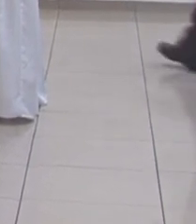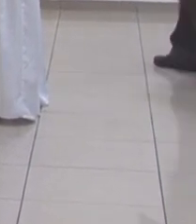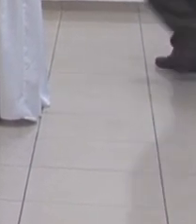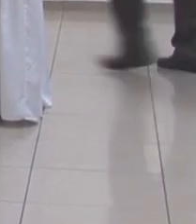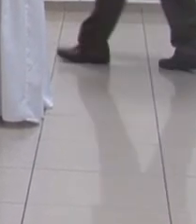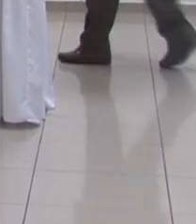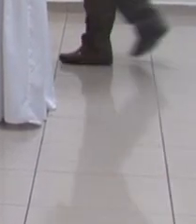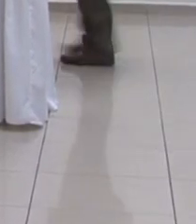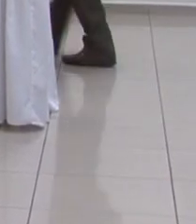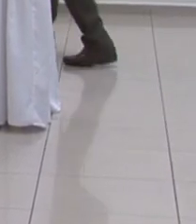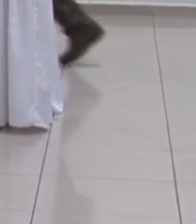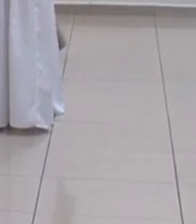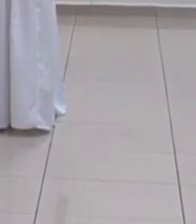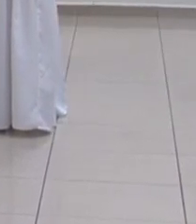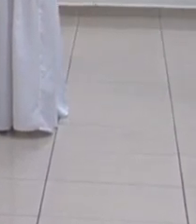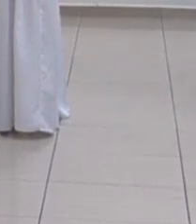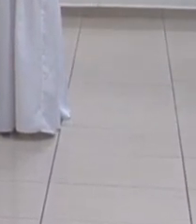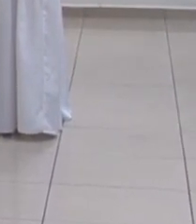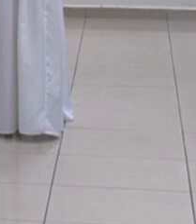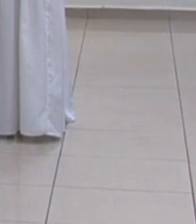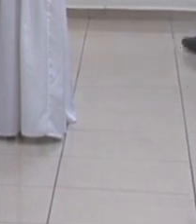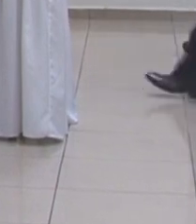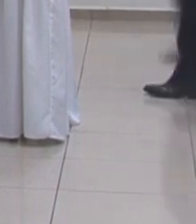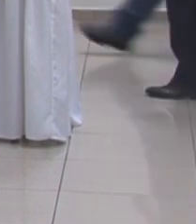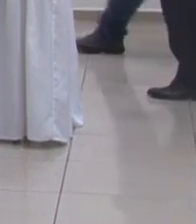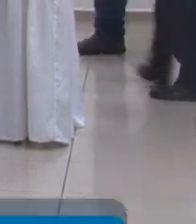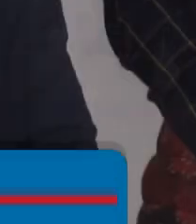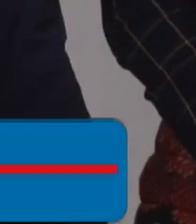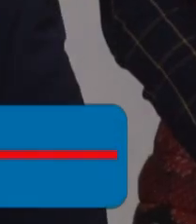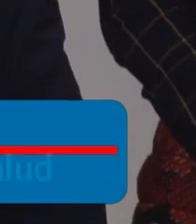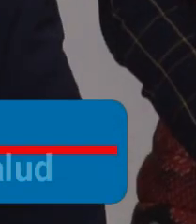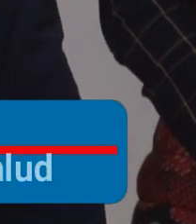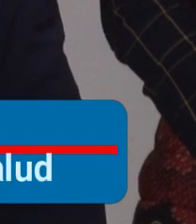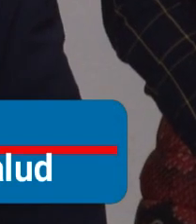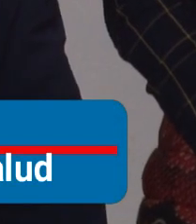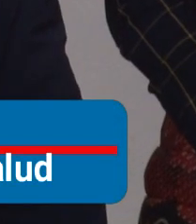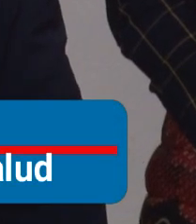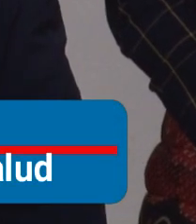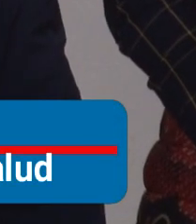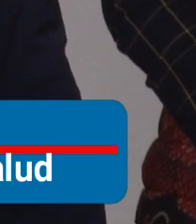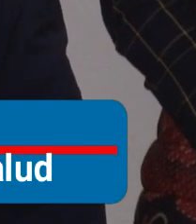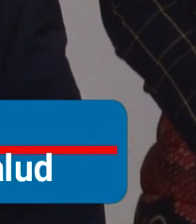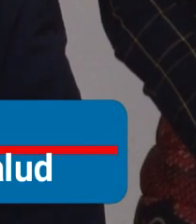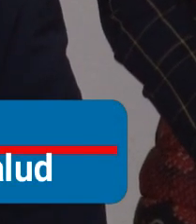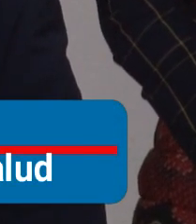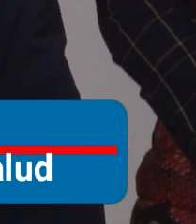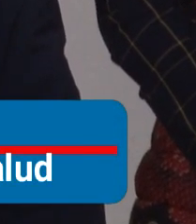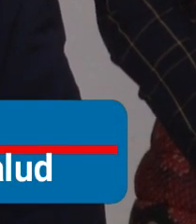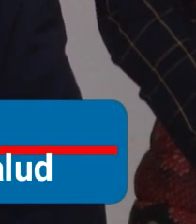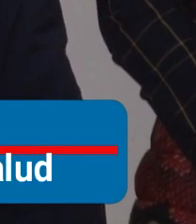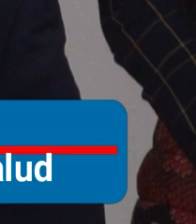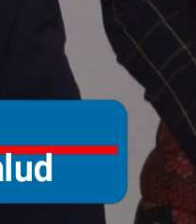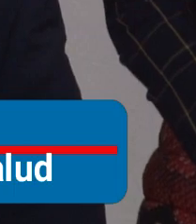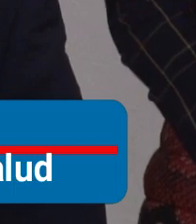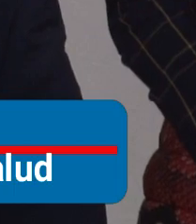marco de la emergencia nacional para la prevención del COVID-19. Este día continuamos